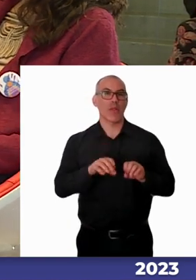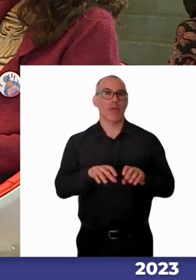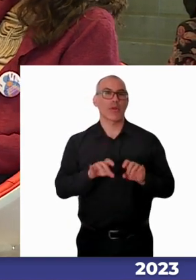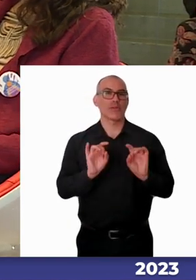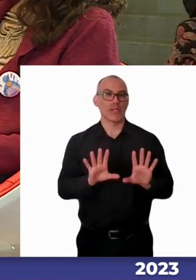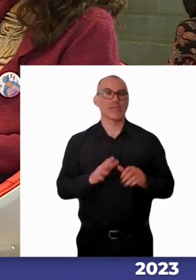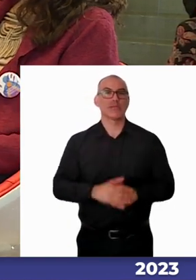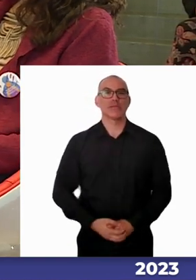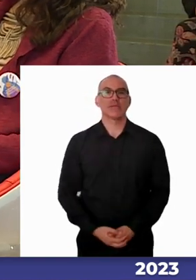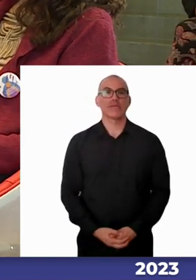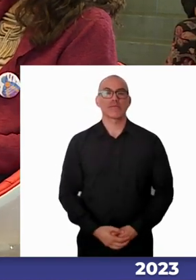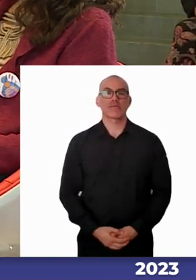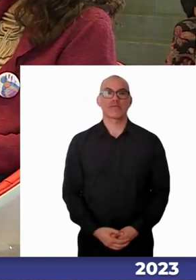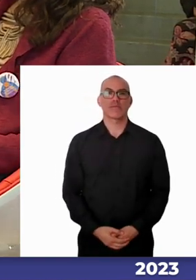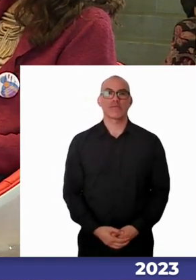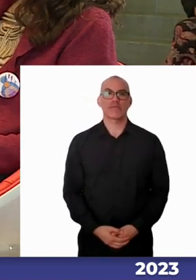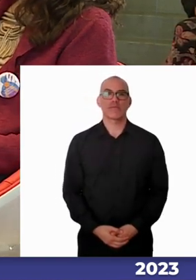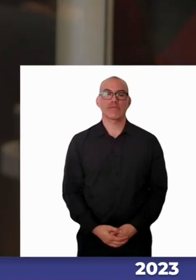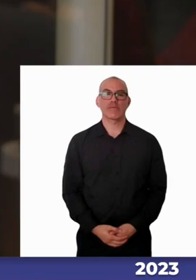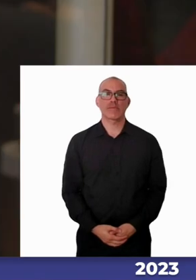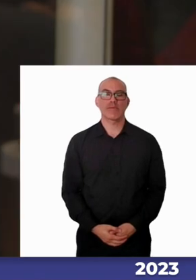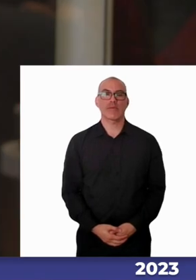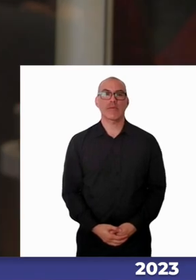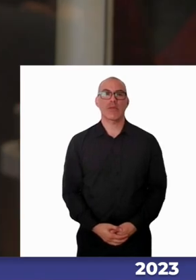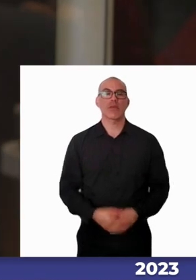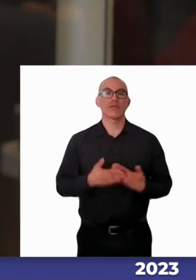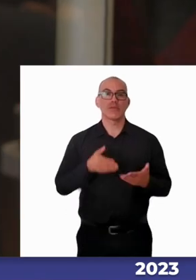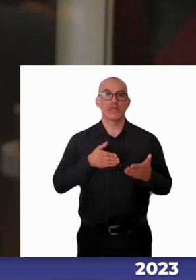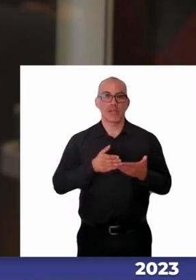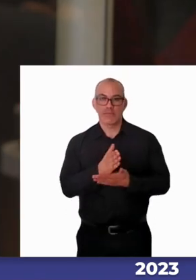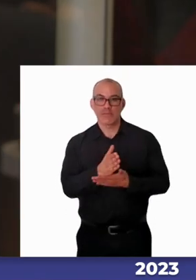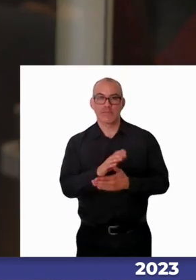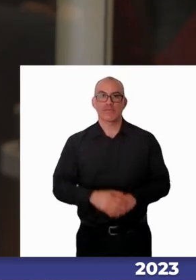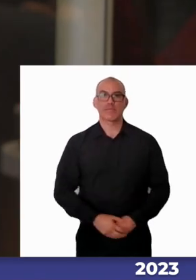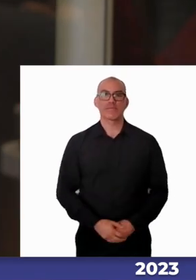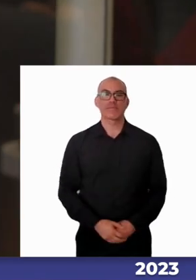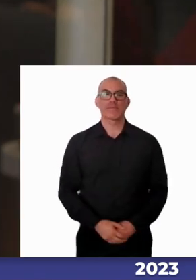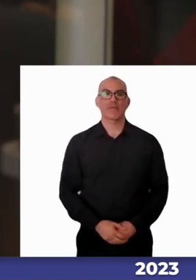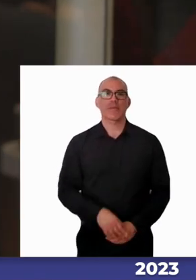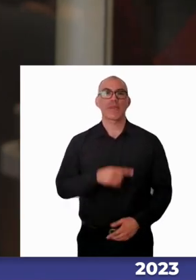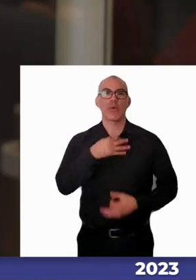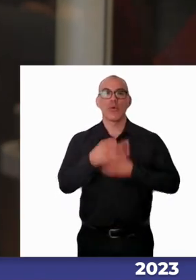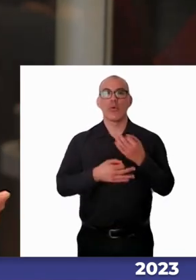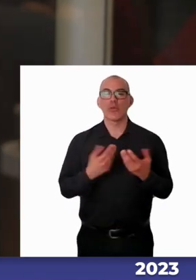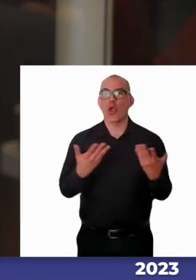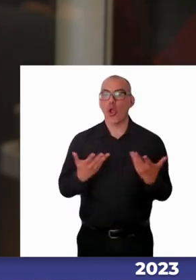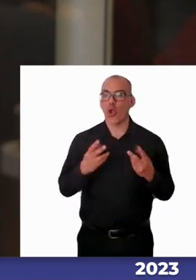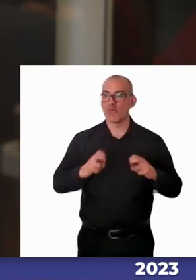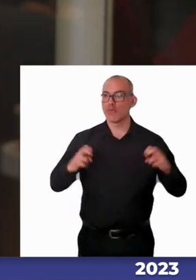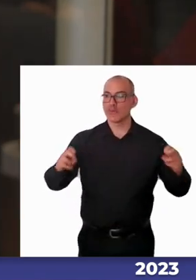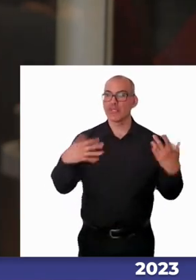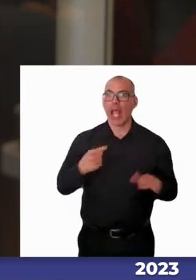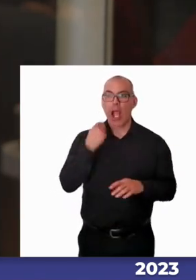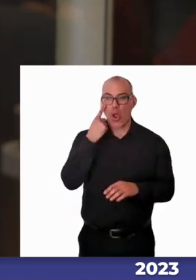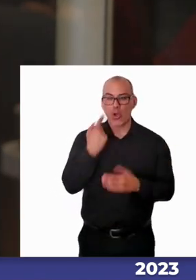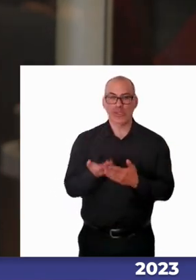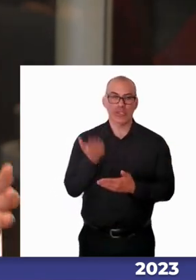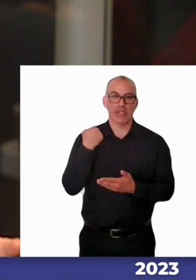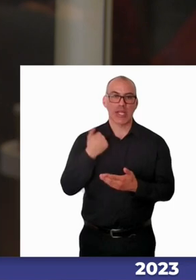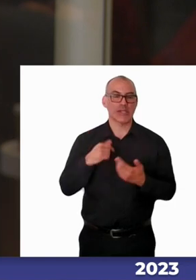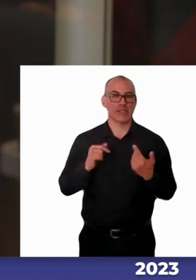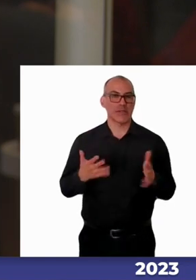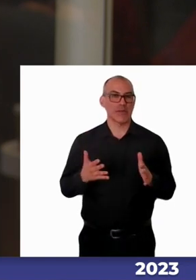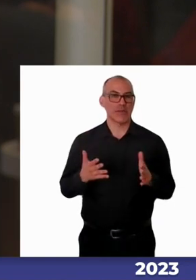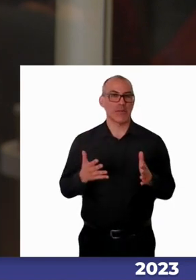duda. Vamos a ir entrando, entonces, en materia y les voy a comentar un poco acerca de la dinámica. Ustedes ya la conocen, pero de todas maneras, la idea de que esta sea una